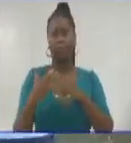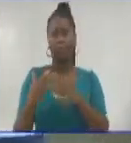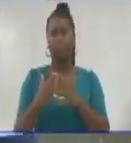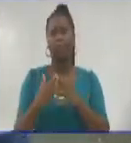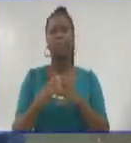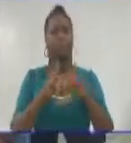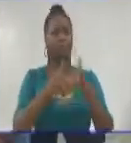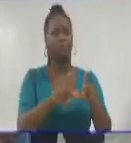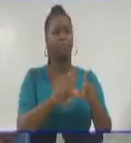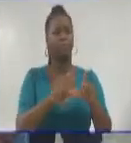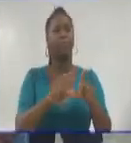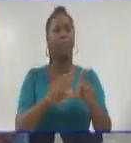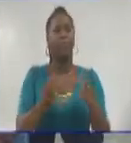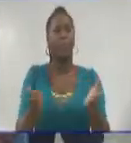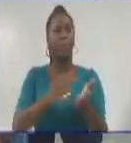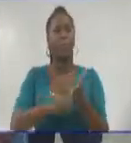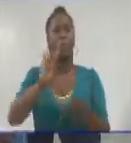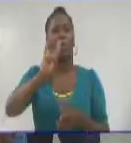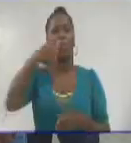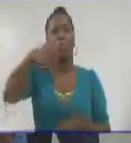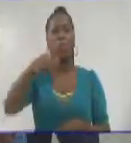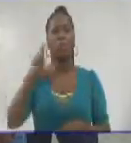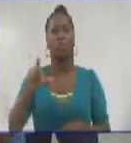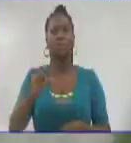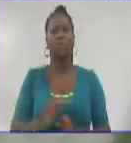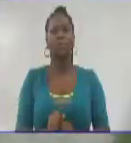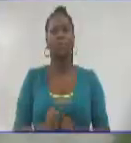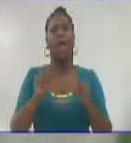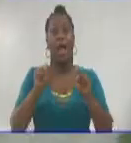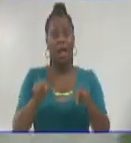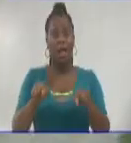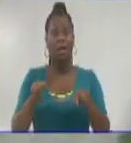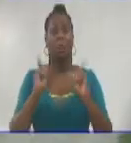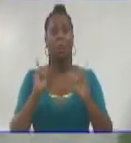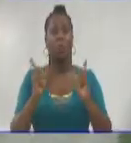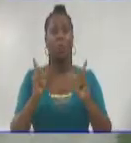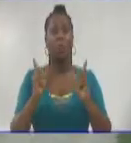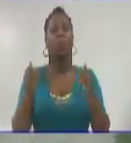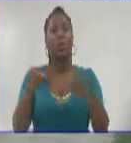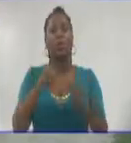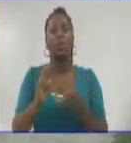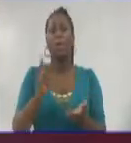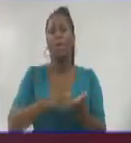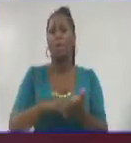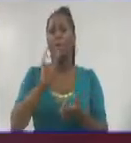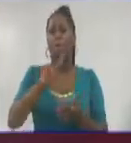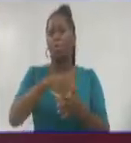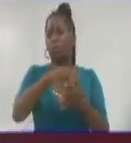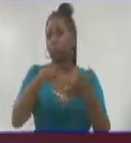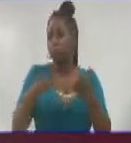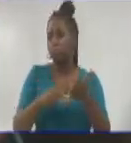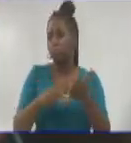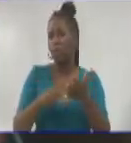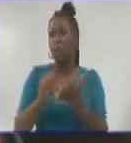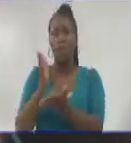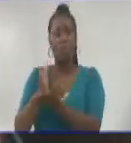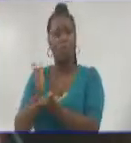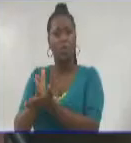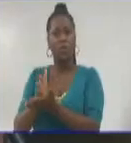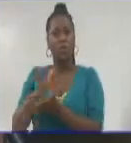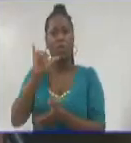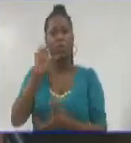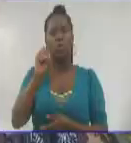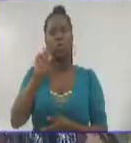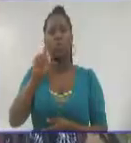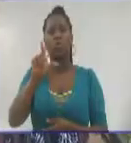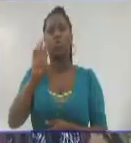militantes. En el acto político-cultural presidido por los miembros del Buró Nacional de la UJTAC para atender la esfera de educación, Yosmel Duany